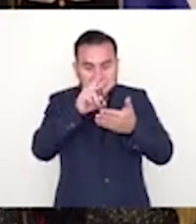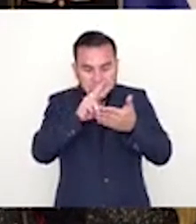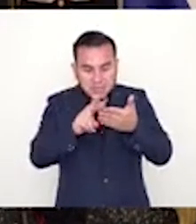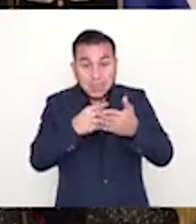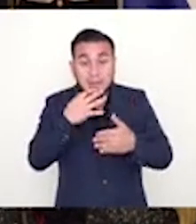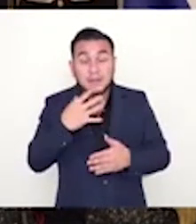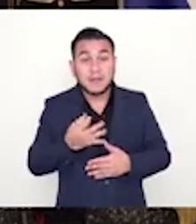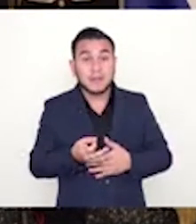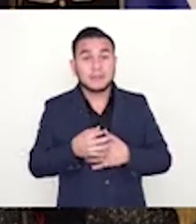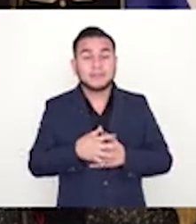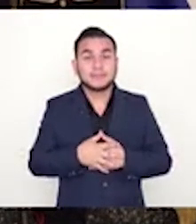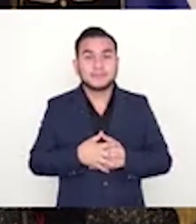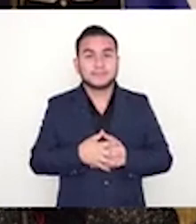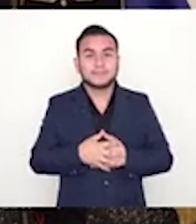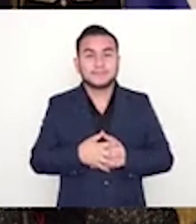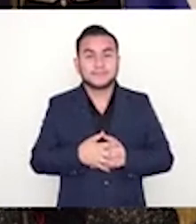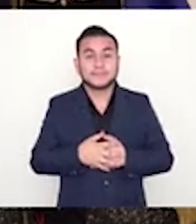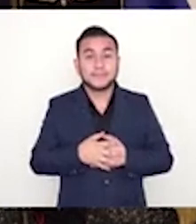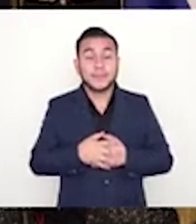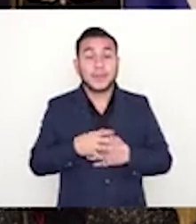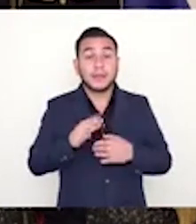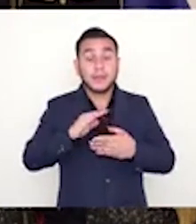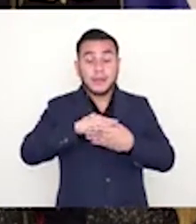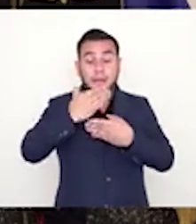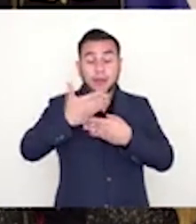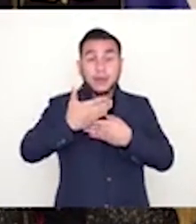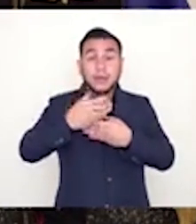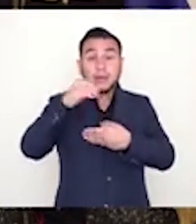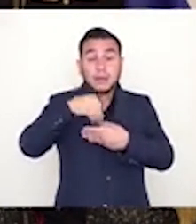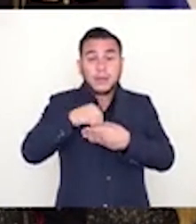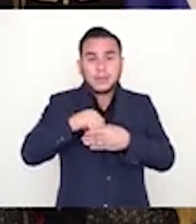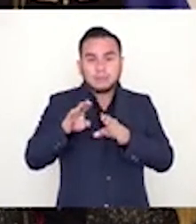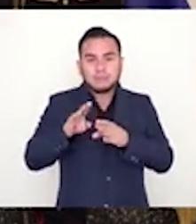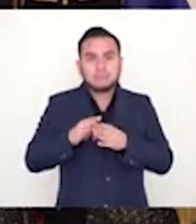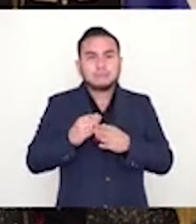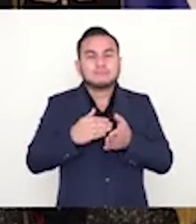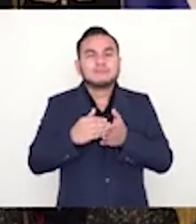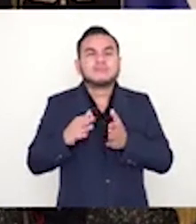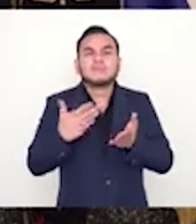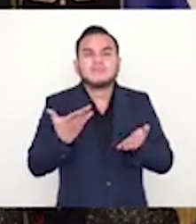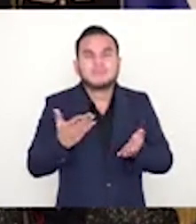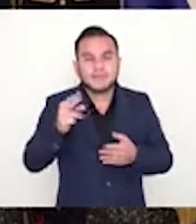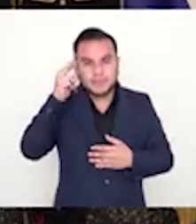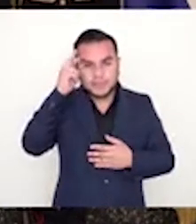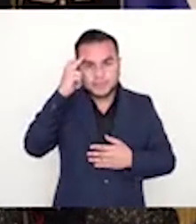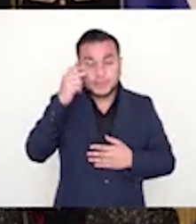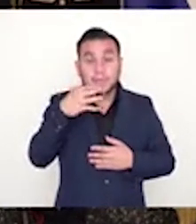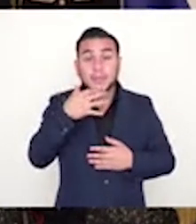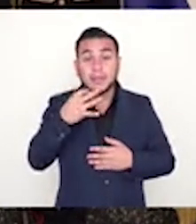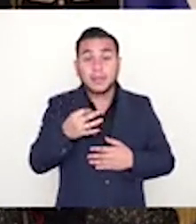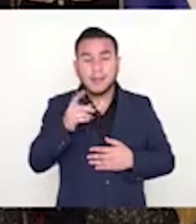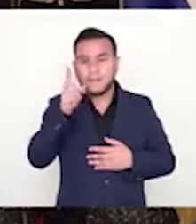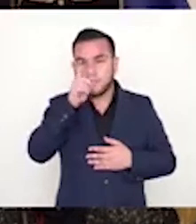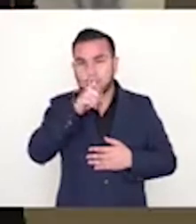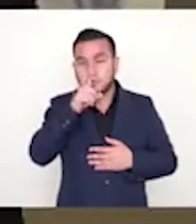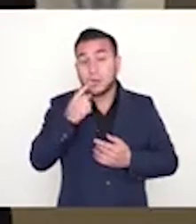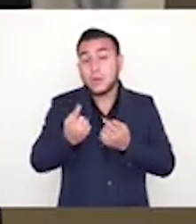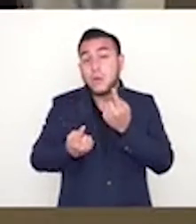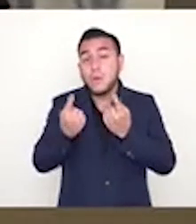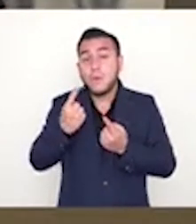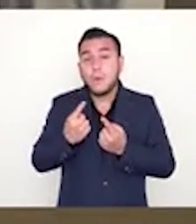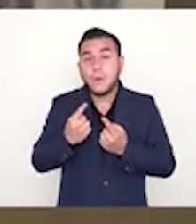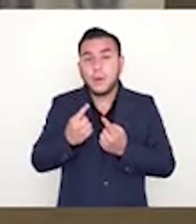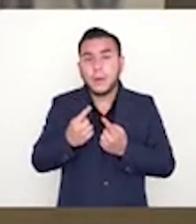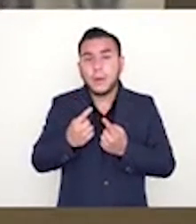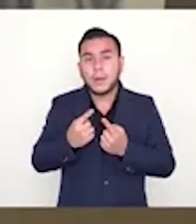para ser periodismo de verdad, abrieron una cuenta de banco. Y la forma de acreditar eso, a diferencia de tus documentos falsos, es de que